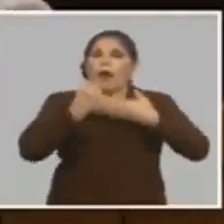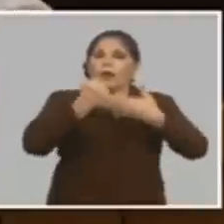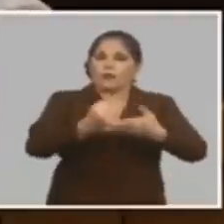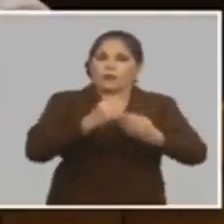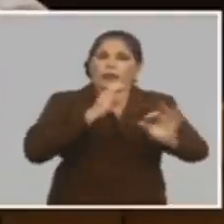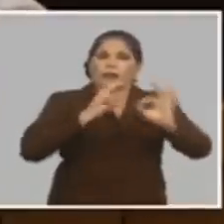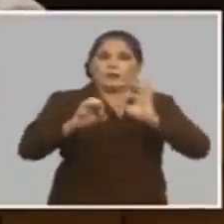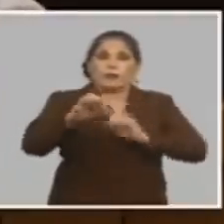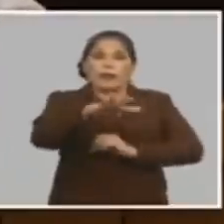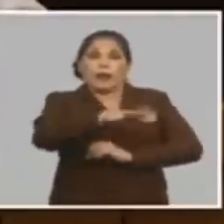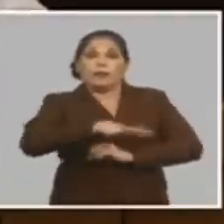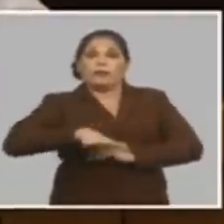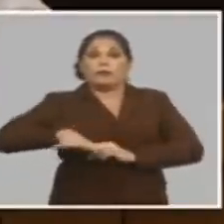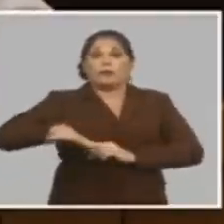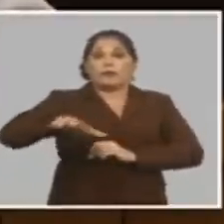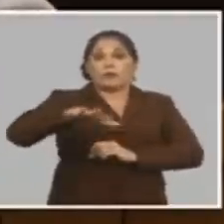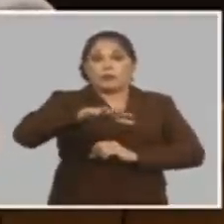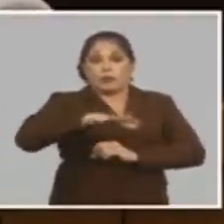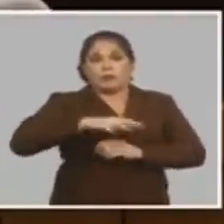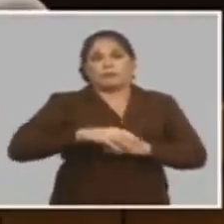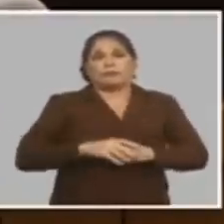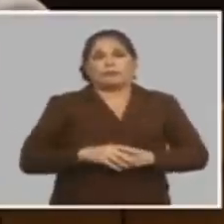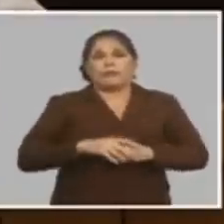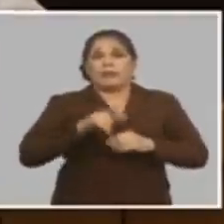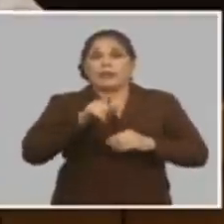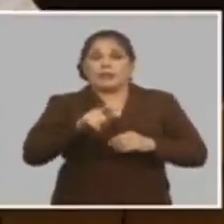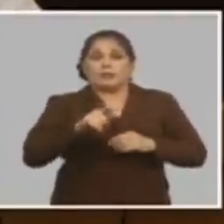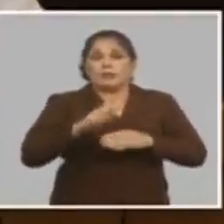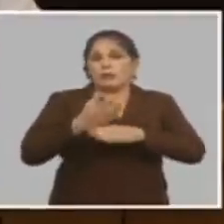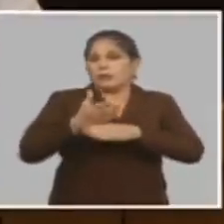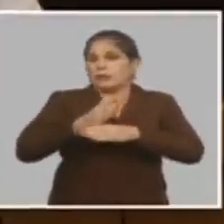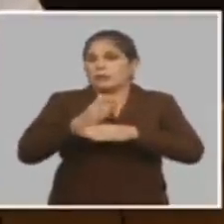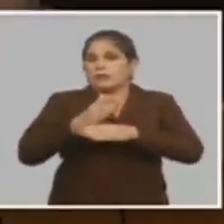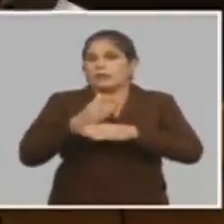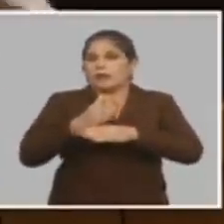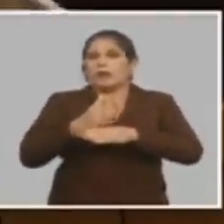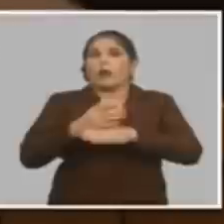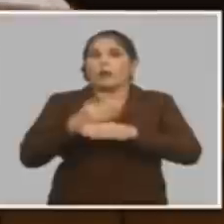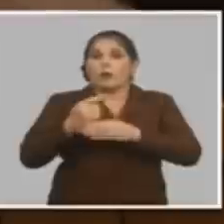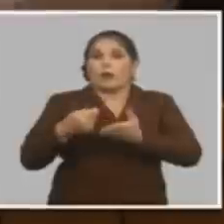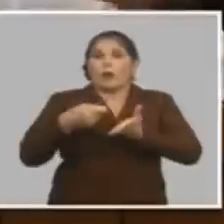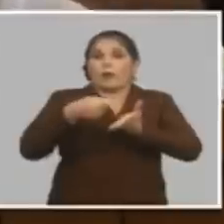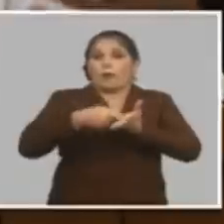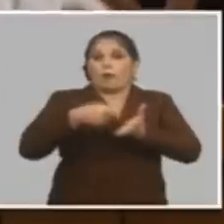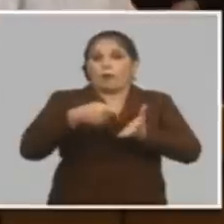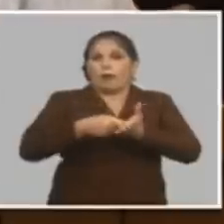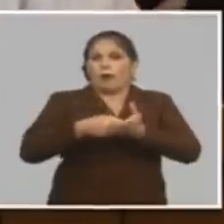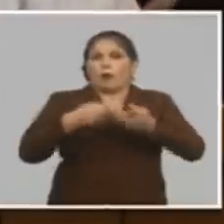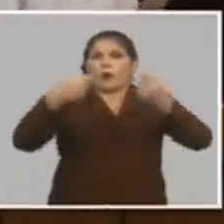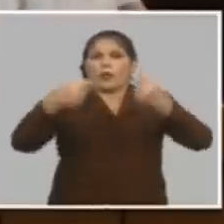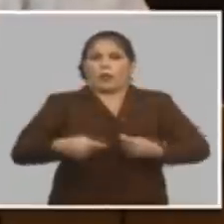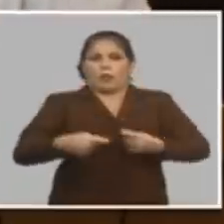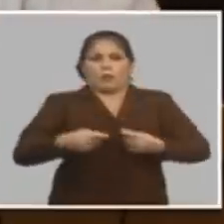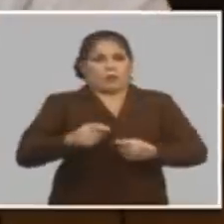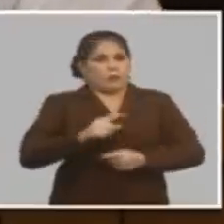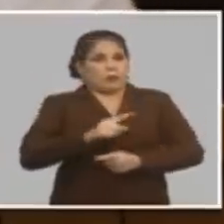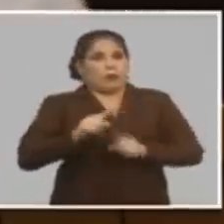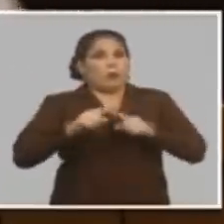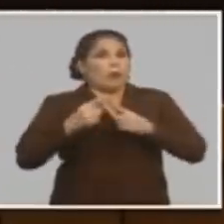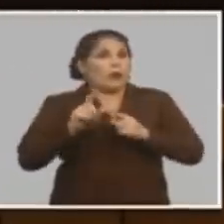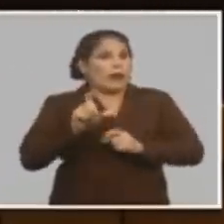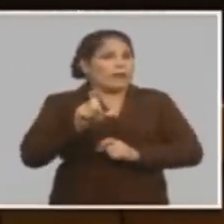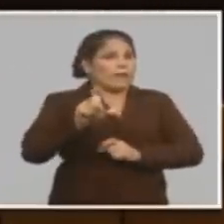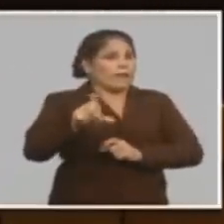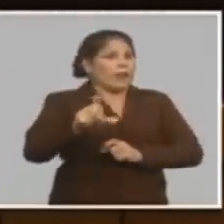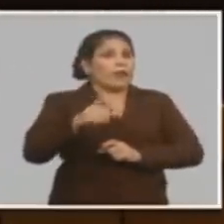a la seguridad social eso es parte de la carga tributaria pero no es impositiva porque al